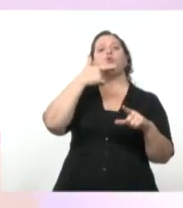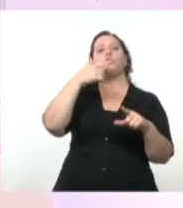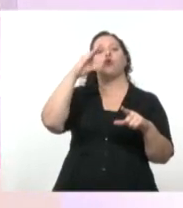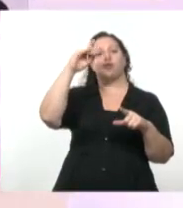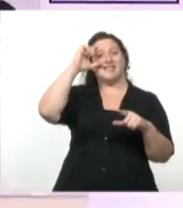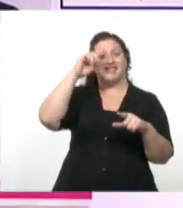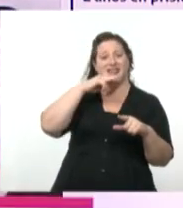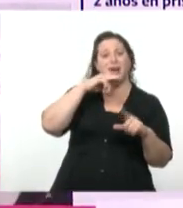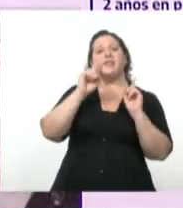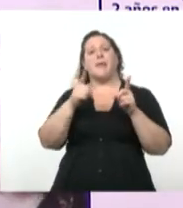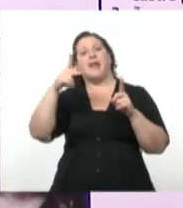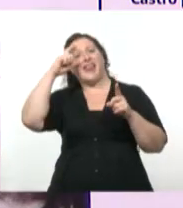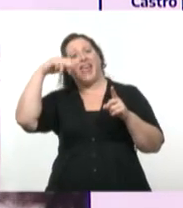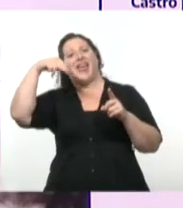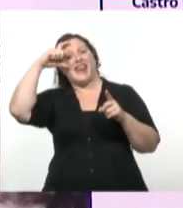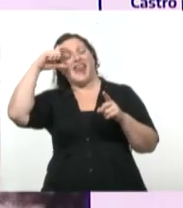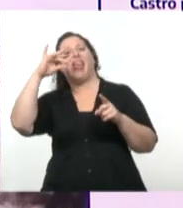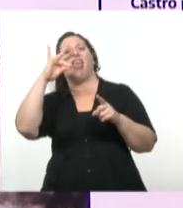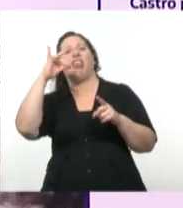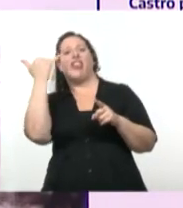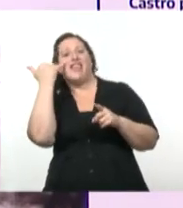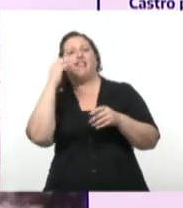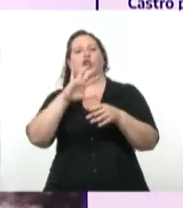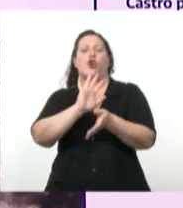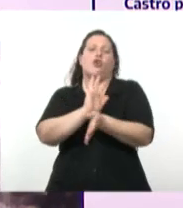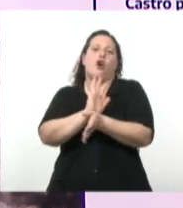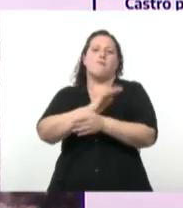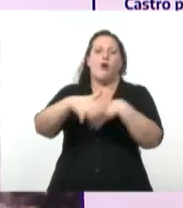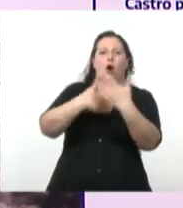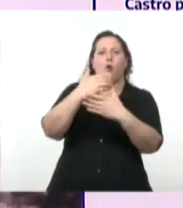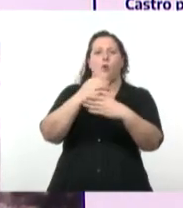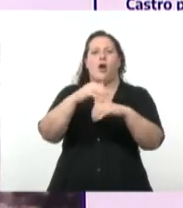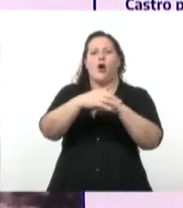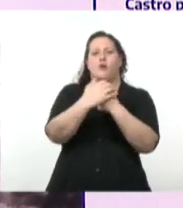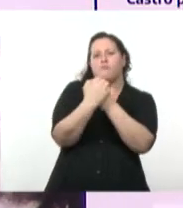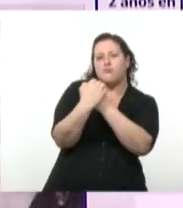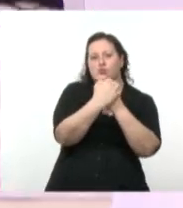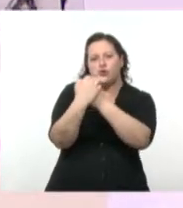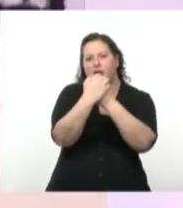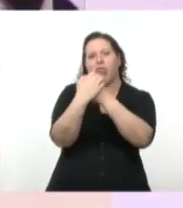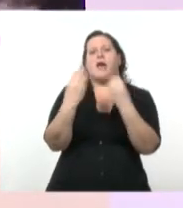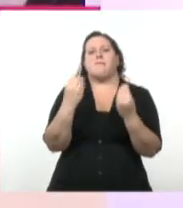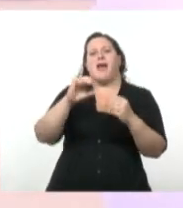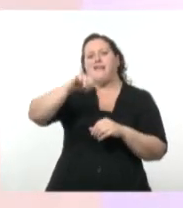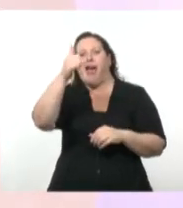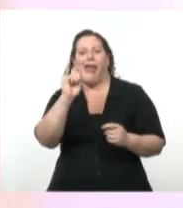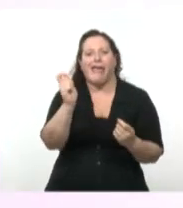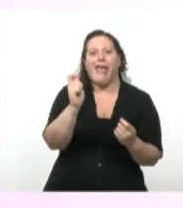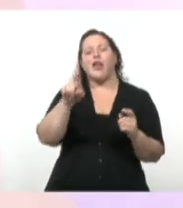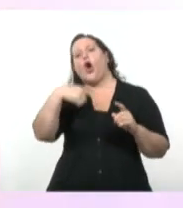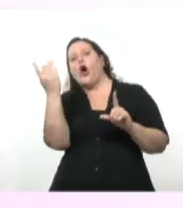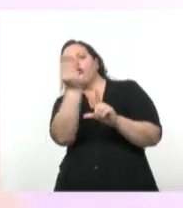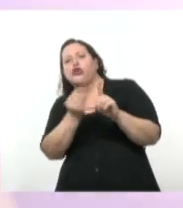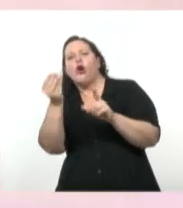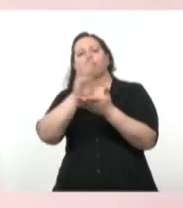más adelante sobre la Revolución Cubana. O, por ejemplo, acá caricaturas sobre la Guerra Fría, ¿no? Acá, digamos,